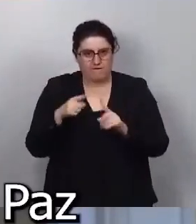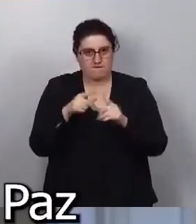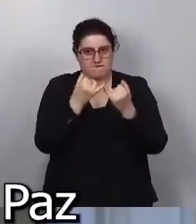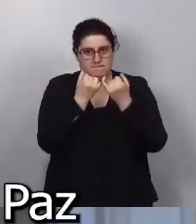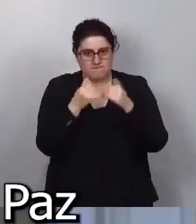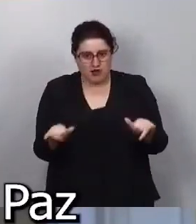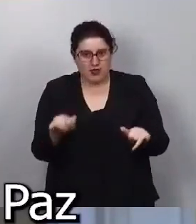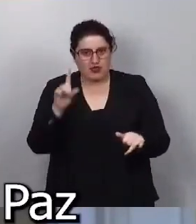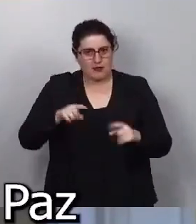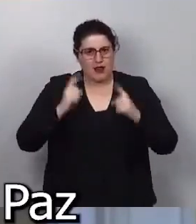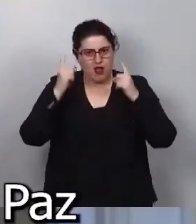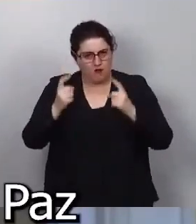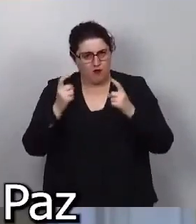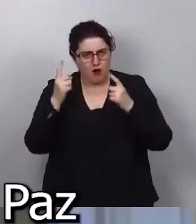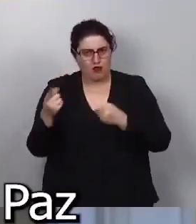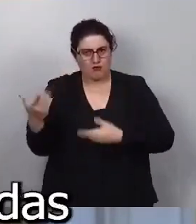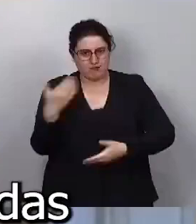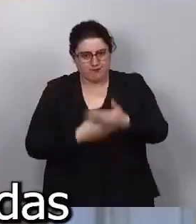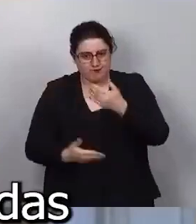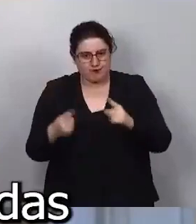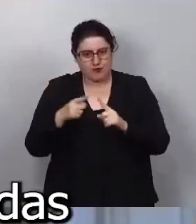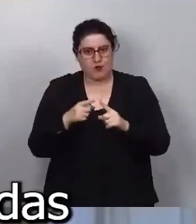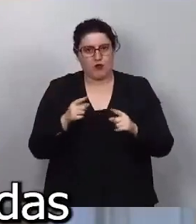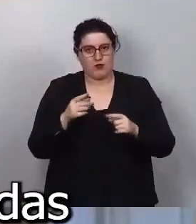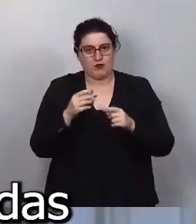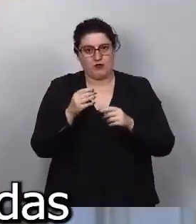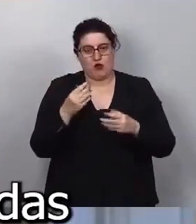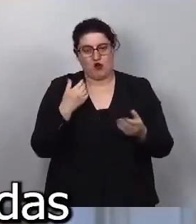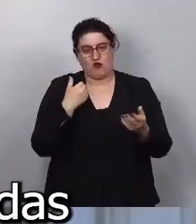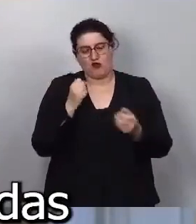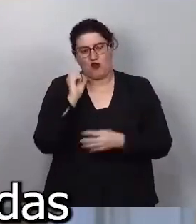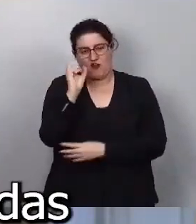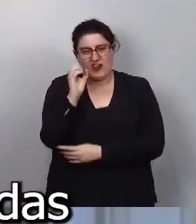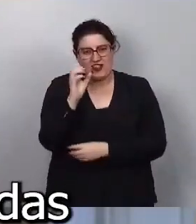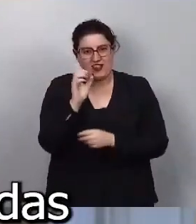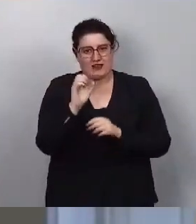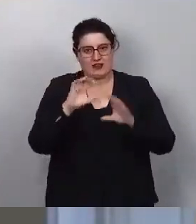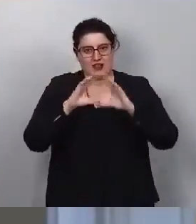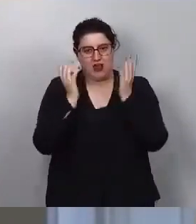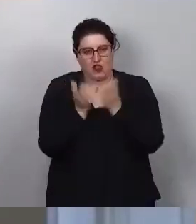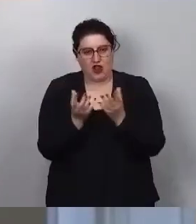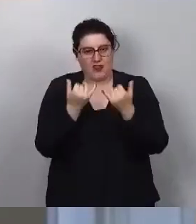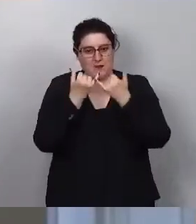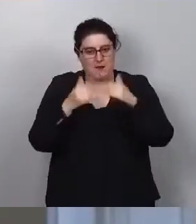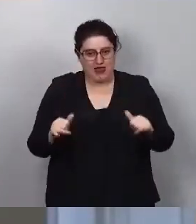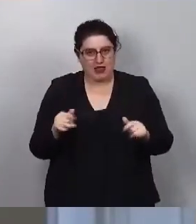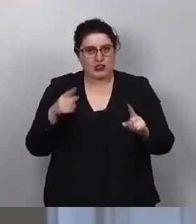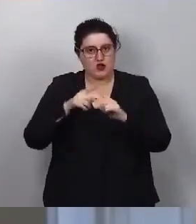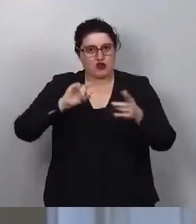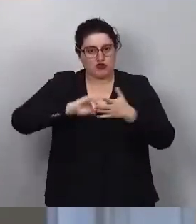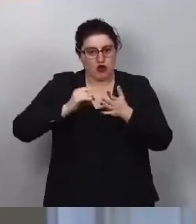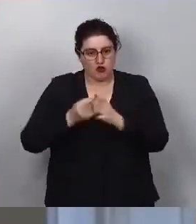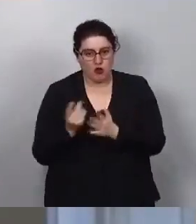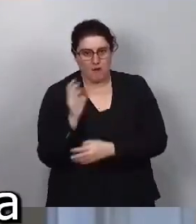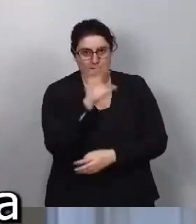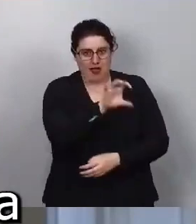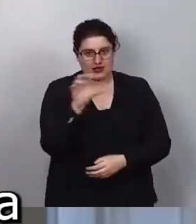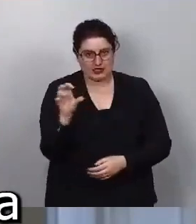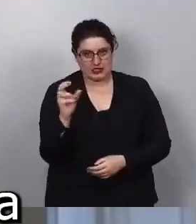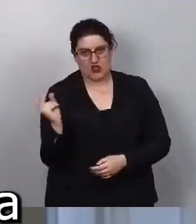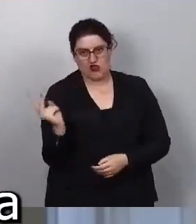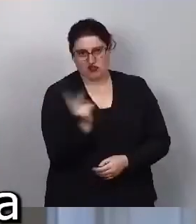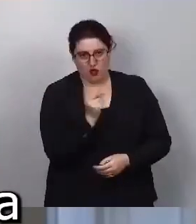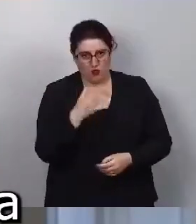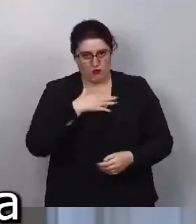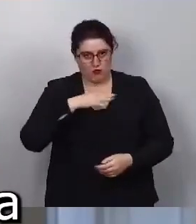convocatoria de una Conferencia Internacional de Paz que haga realidad de una vez por todas la solución de los dos Estados. La